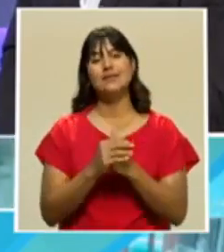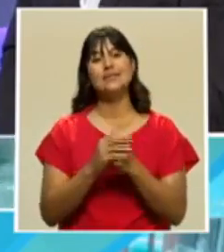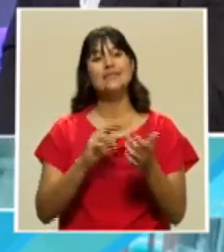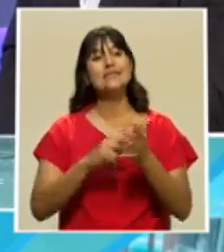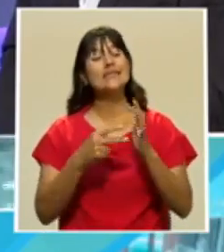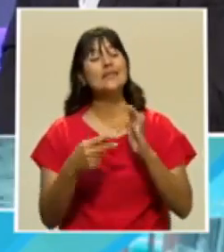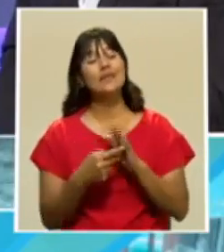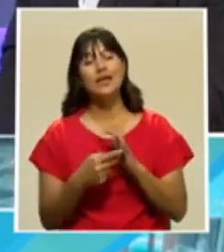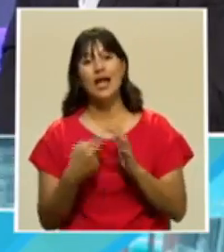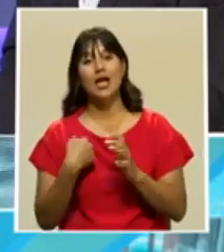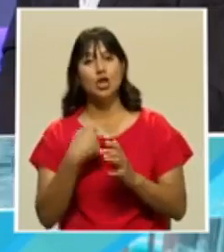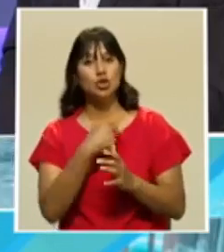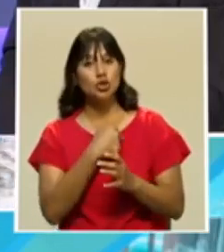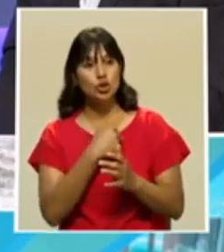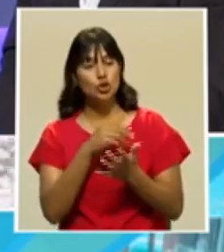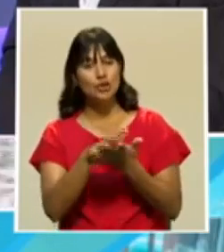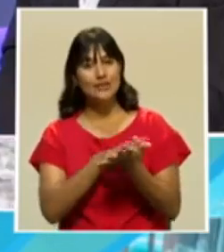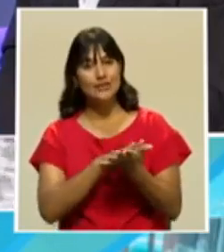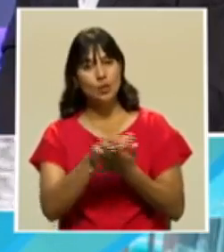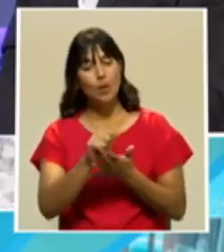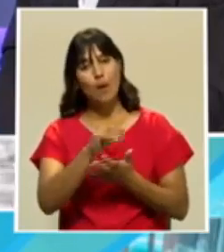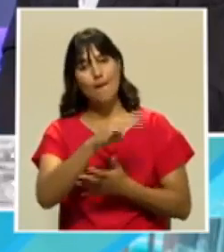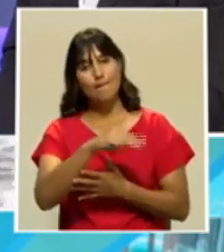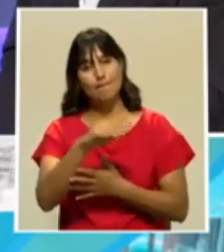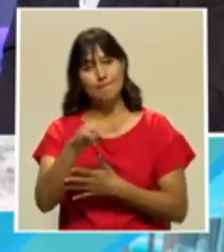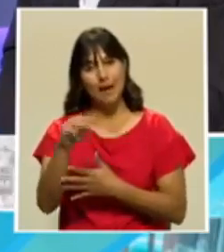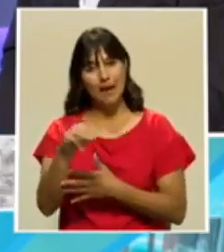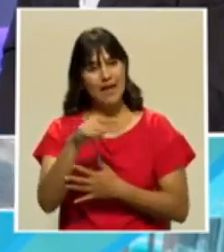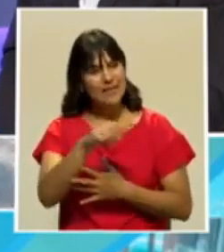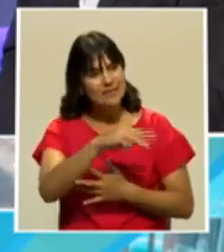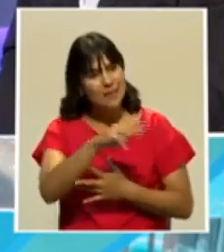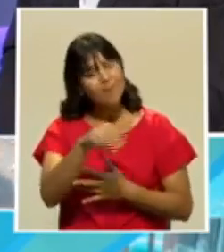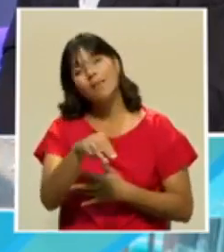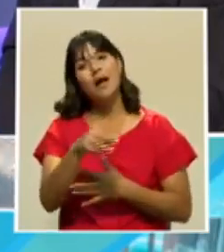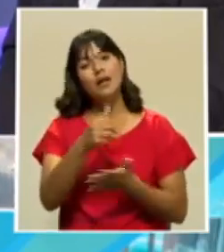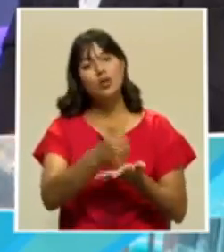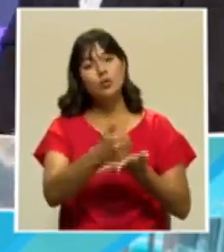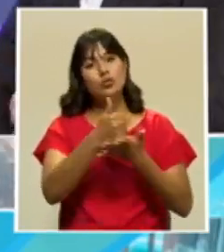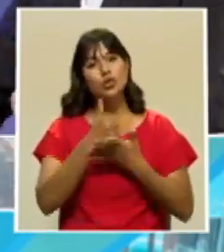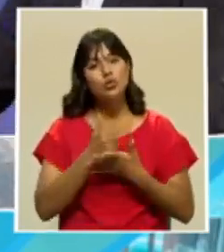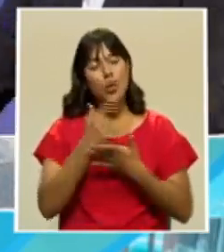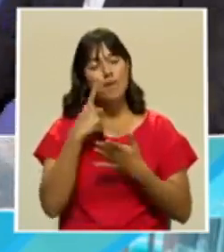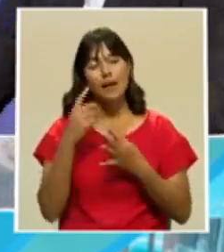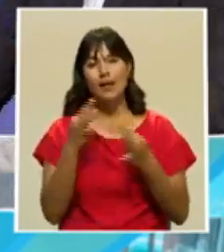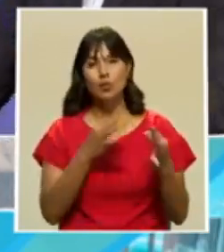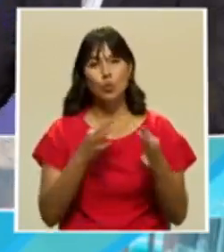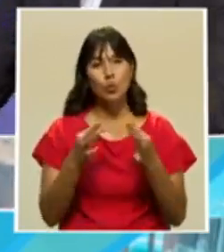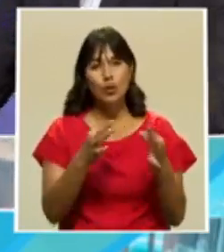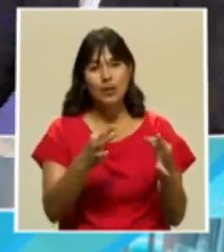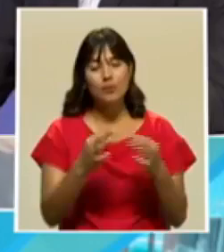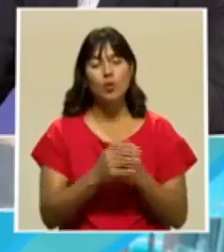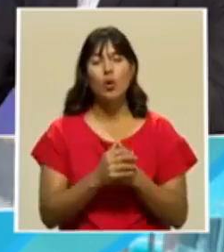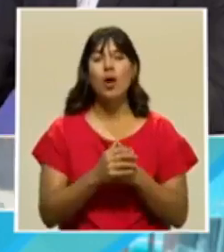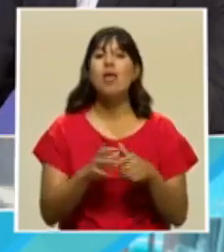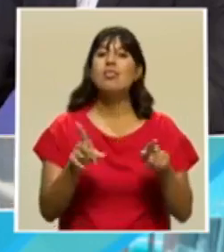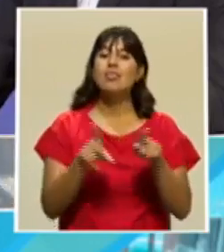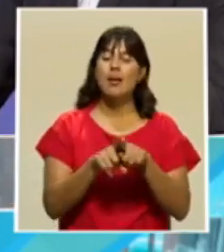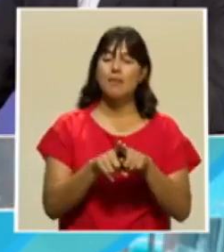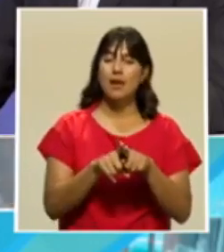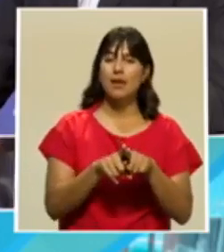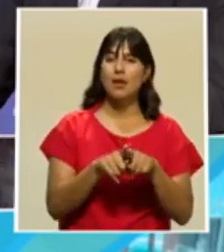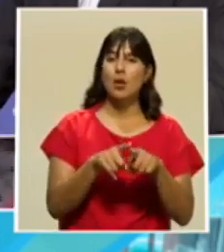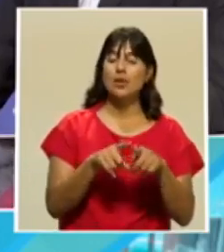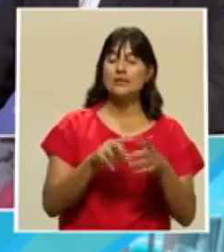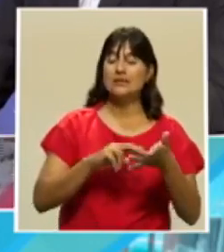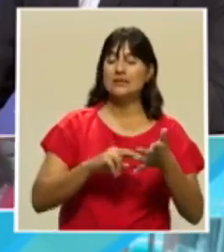estaríamos destruyendo el mar, que nos sirve de atractivo para el turismo, estaríamos generando un